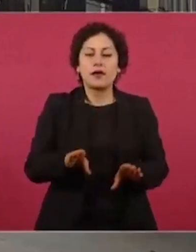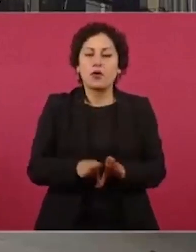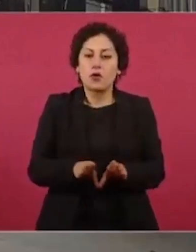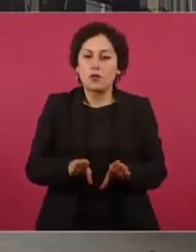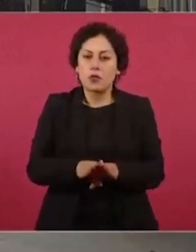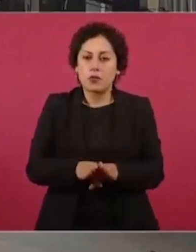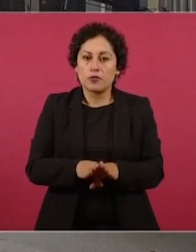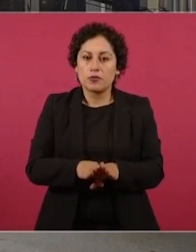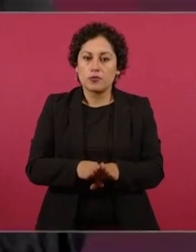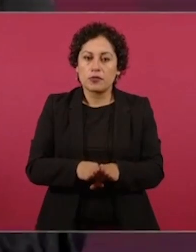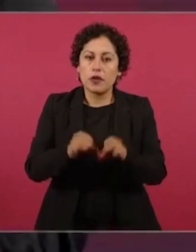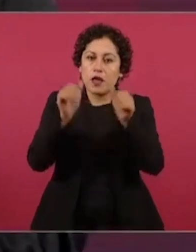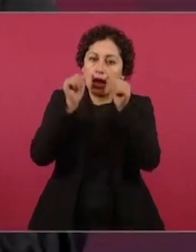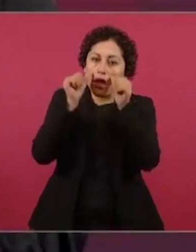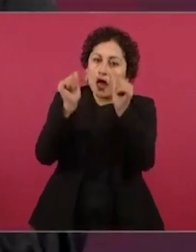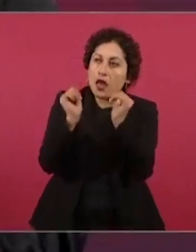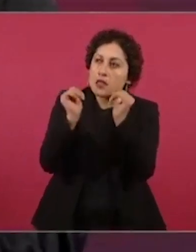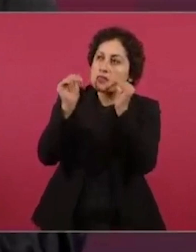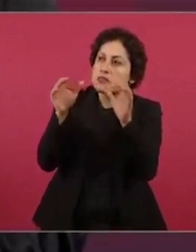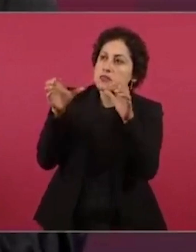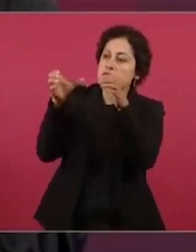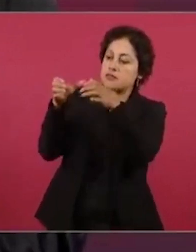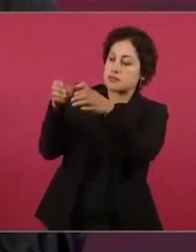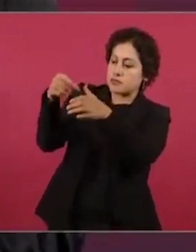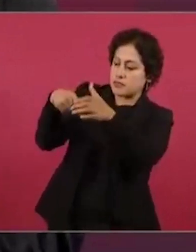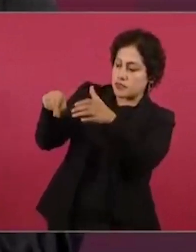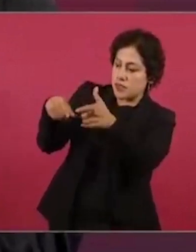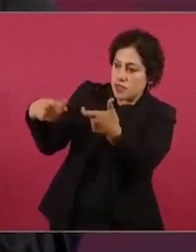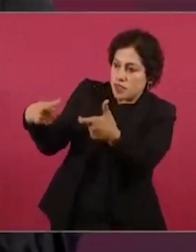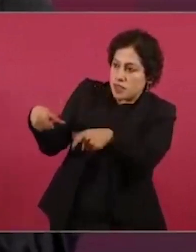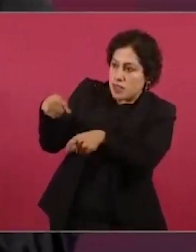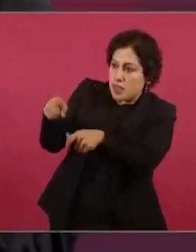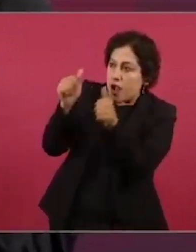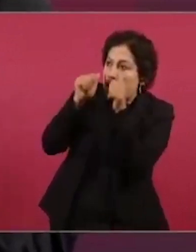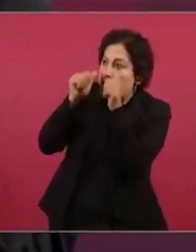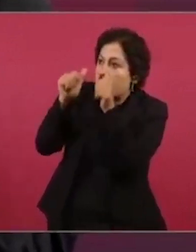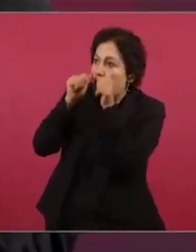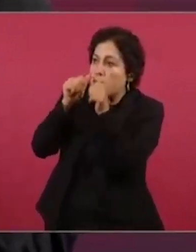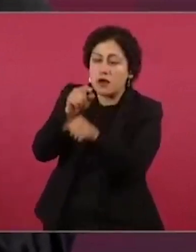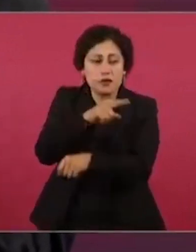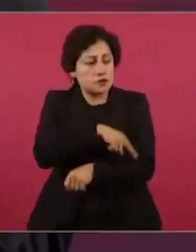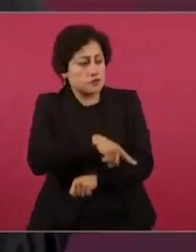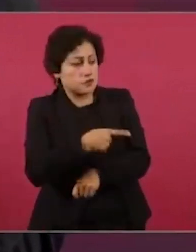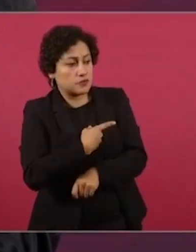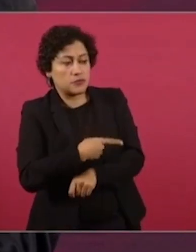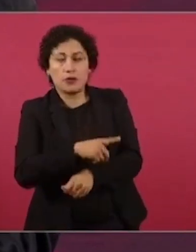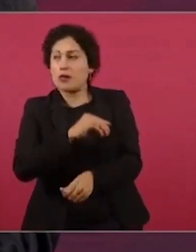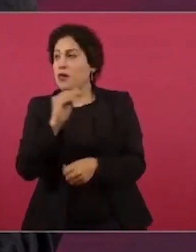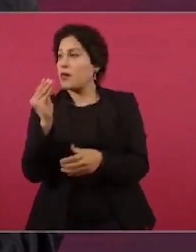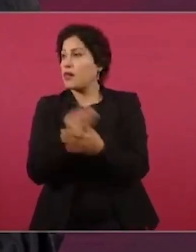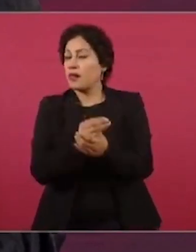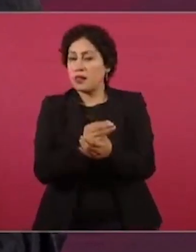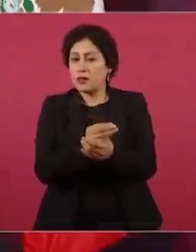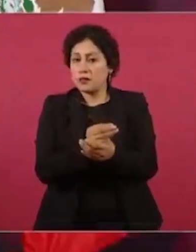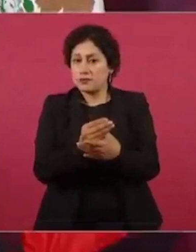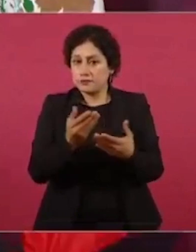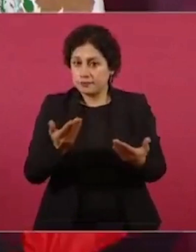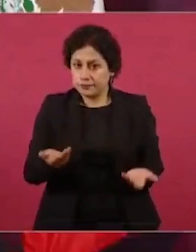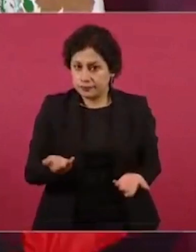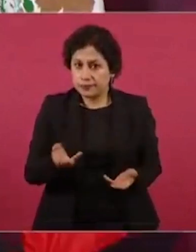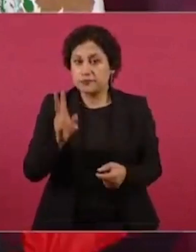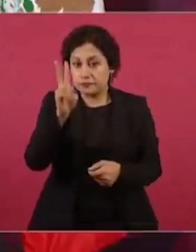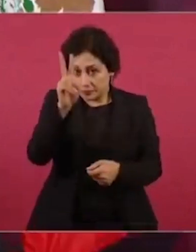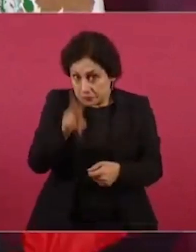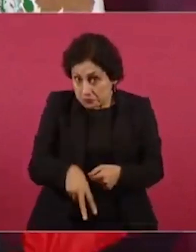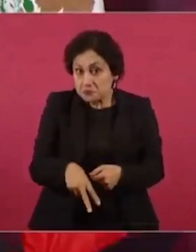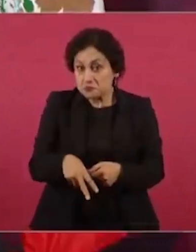arriba, no se atendía a los pobres, se les volteaba a